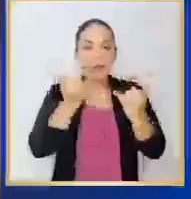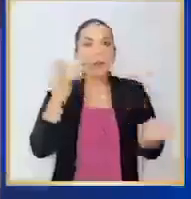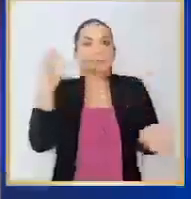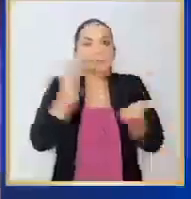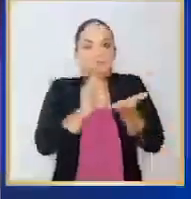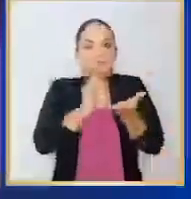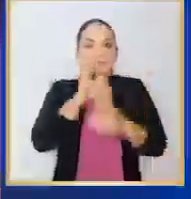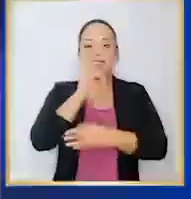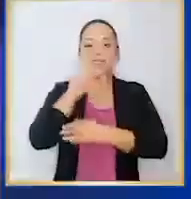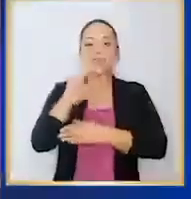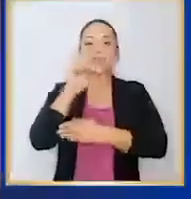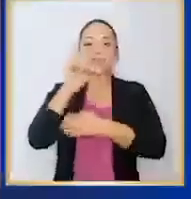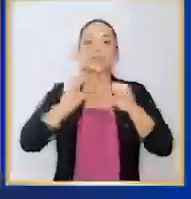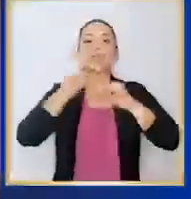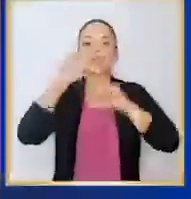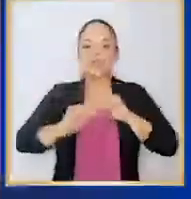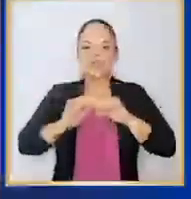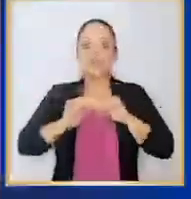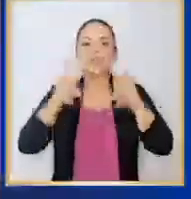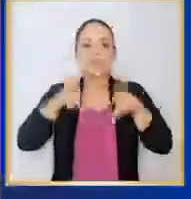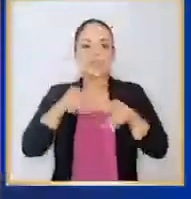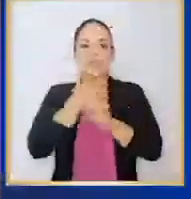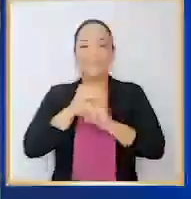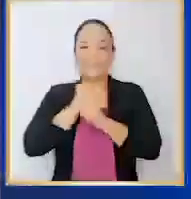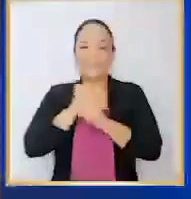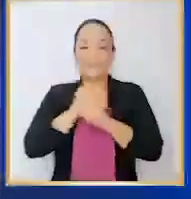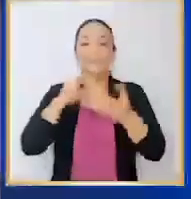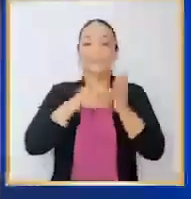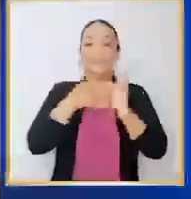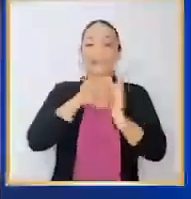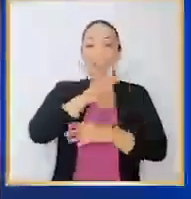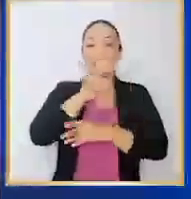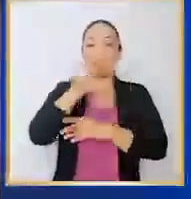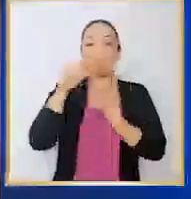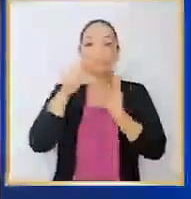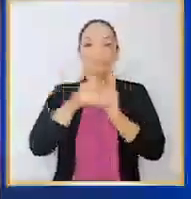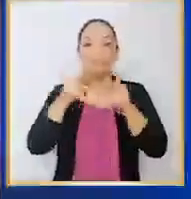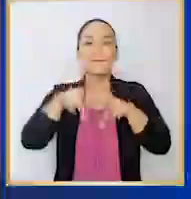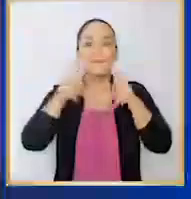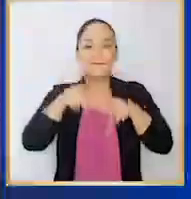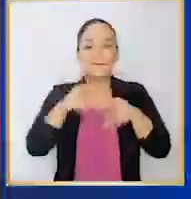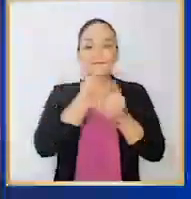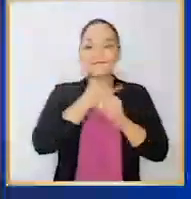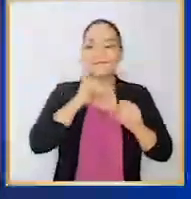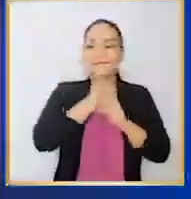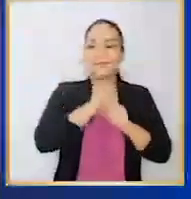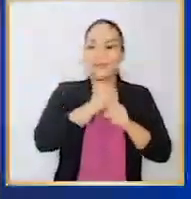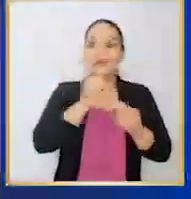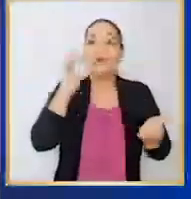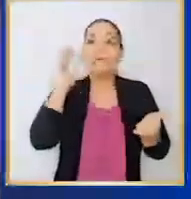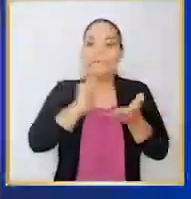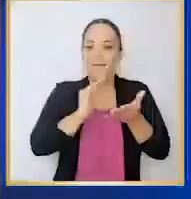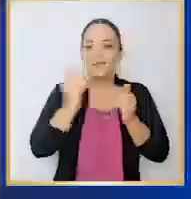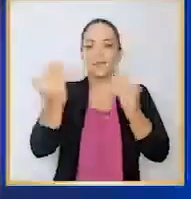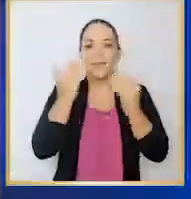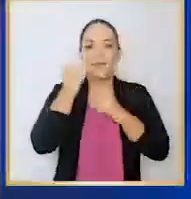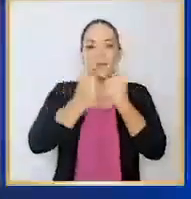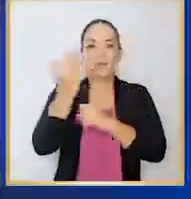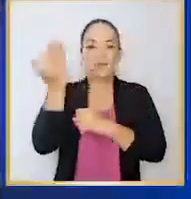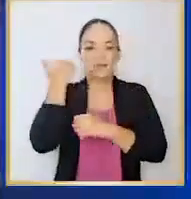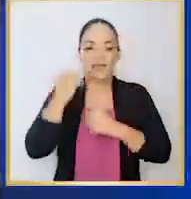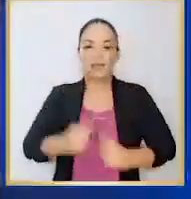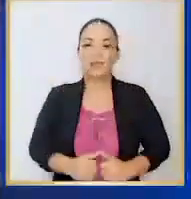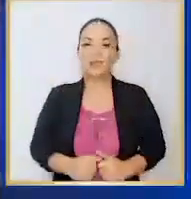tener un histórico 6.7% en la tasa de desempleo. Hoy tenemos 42 mil personas desempleadas